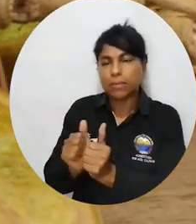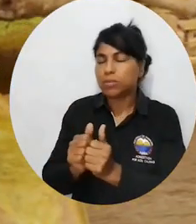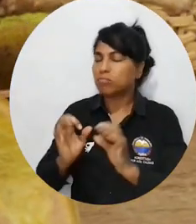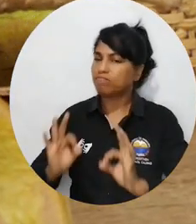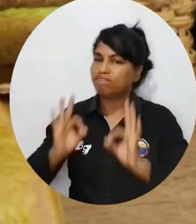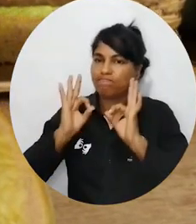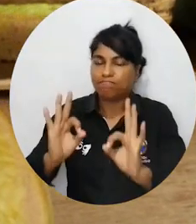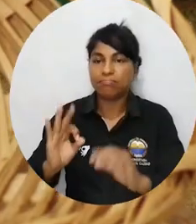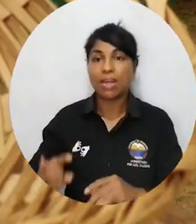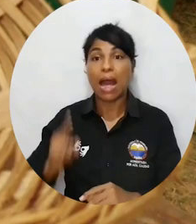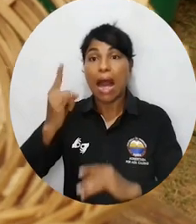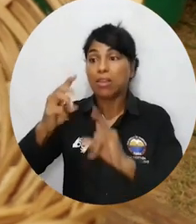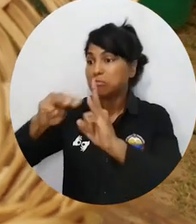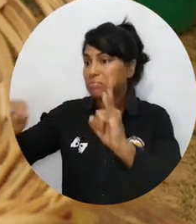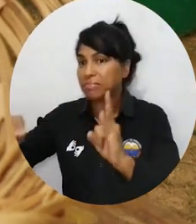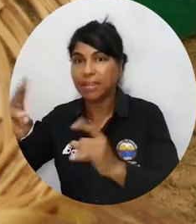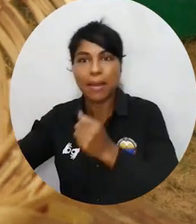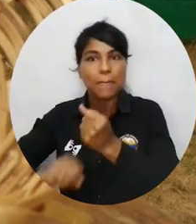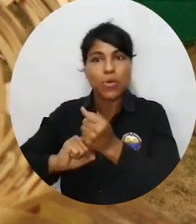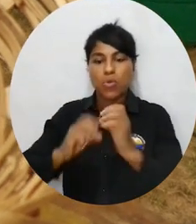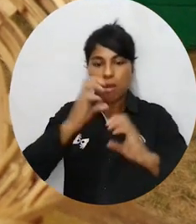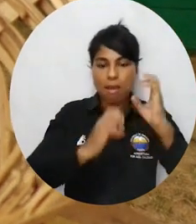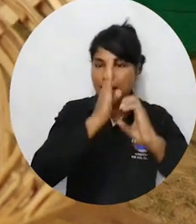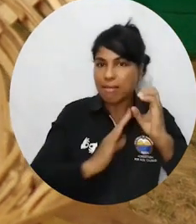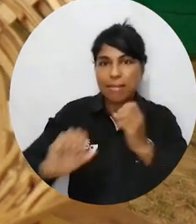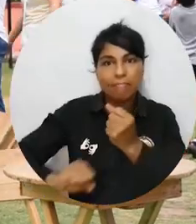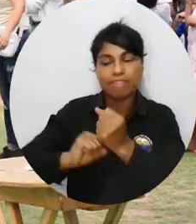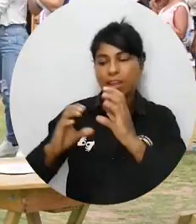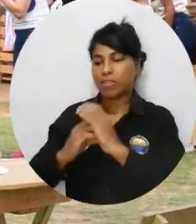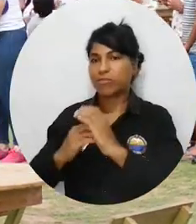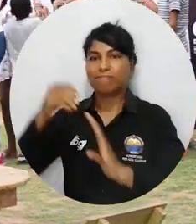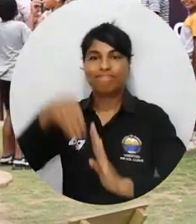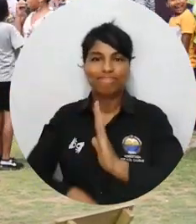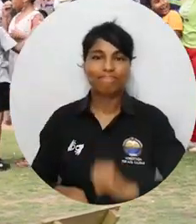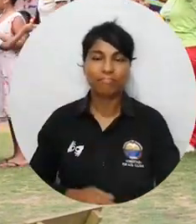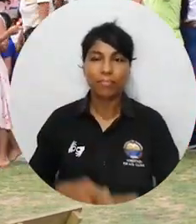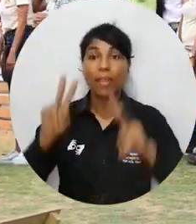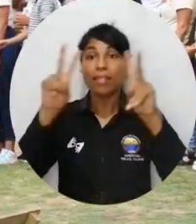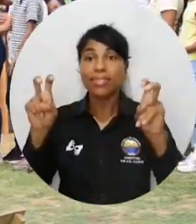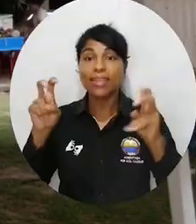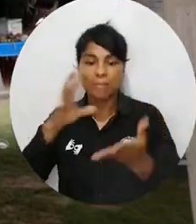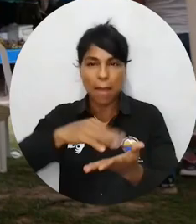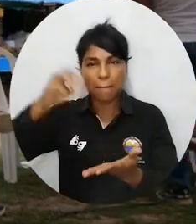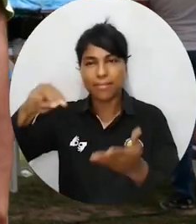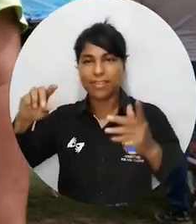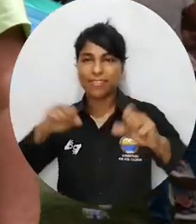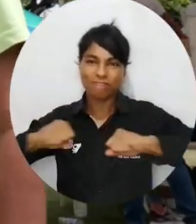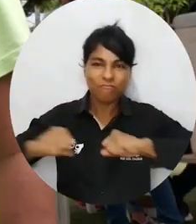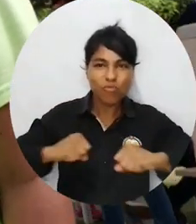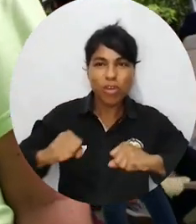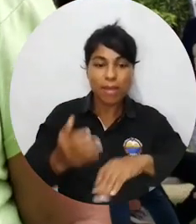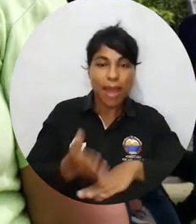alguna, sin ese acompañamiento probablemente estas asociaciones estarían muy frenadas. Bajo el lema, el Magdalena se mueve, se reactivó esta